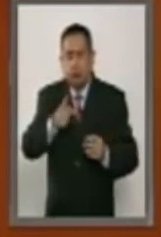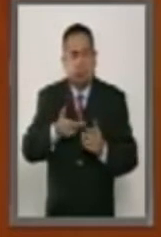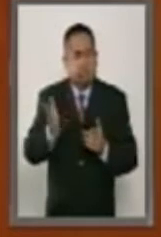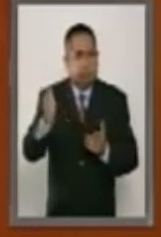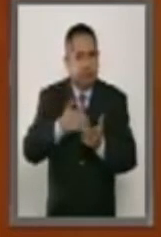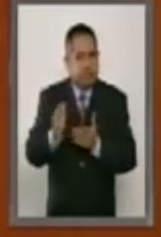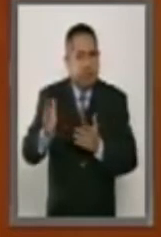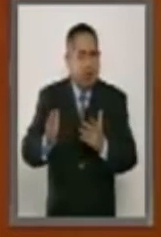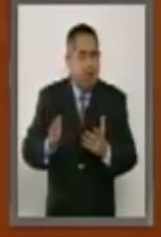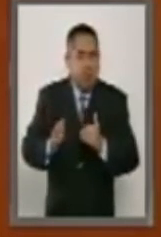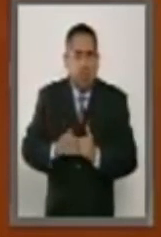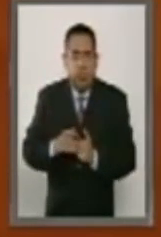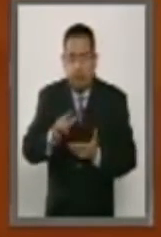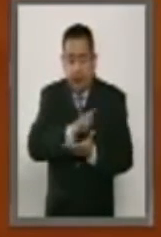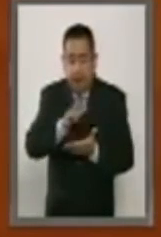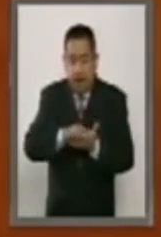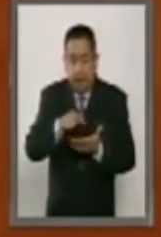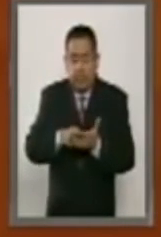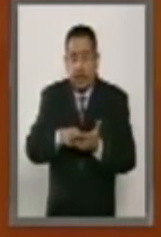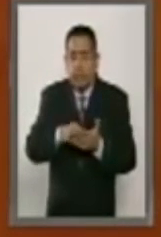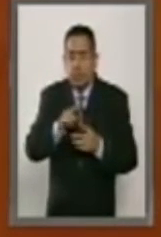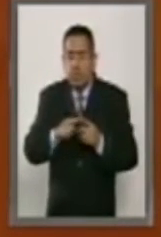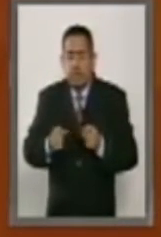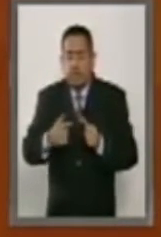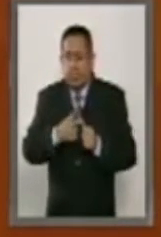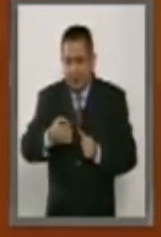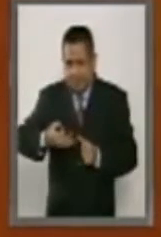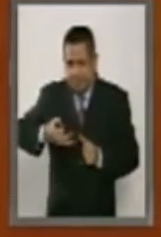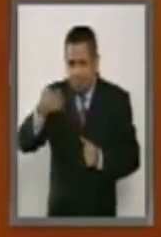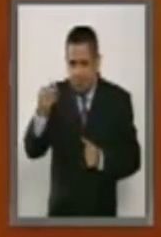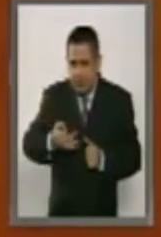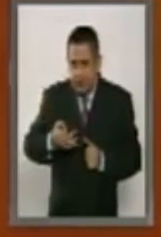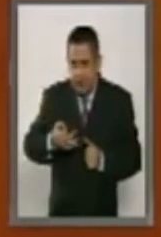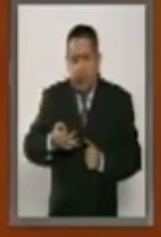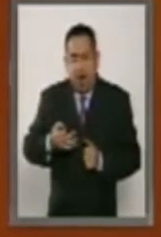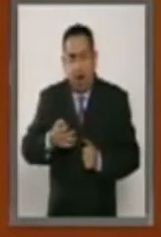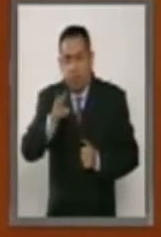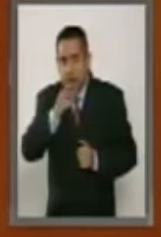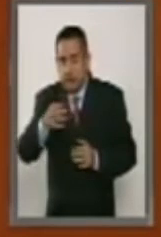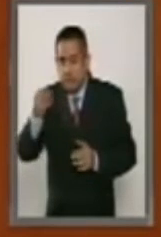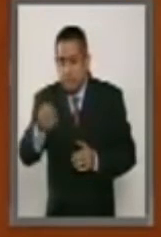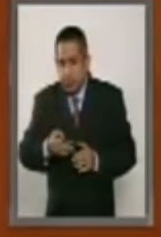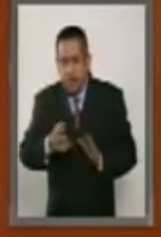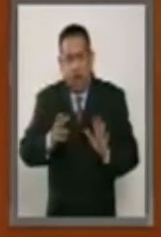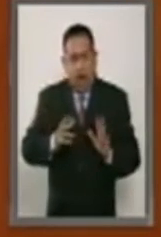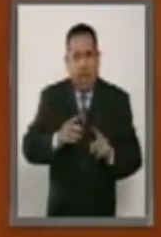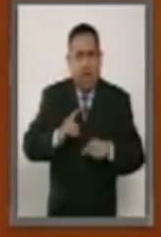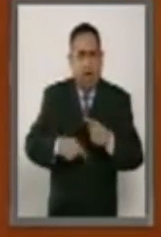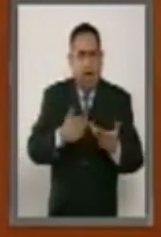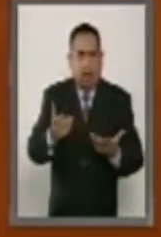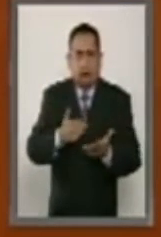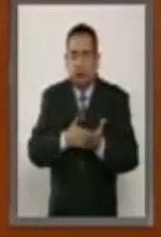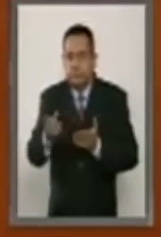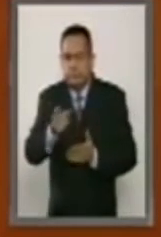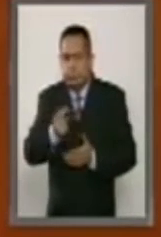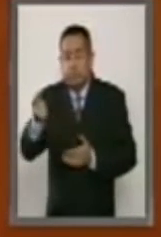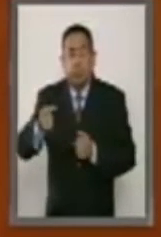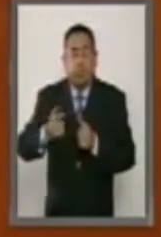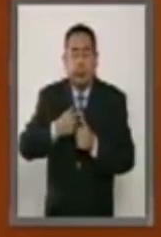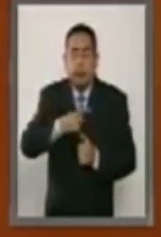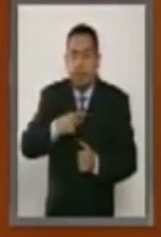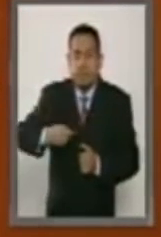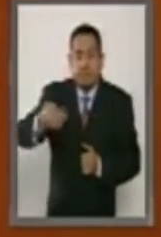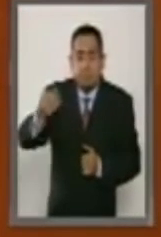garantiza el principio de certeza y determina los supuestos que dan lugar a la expulsión y el